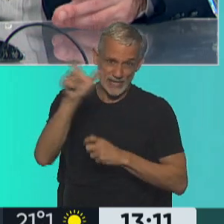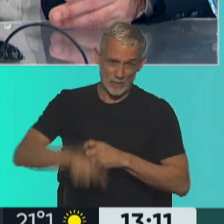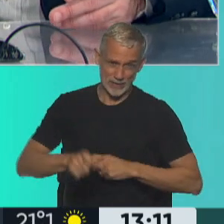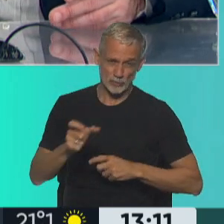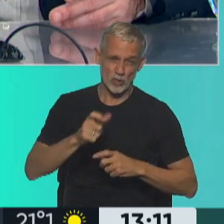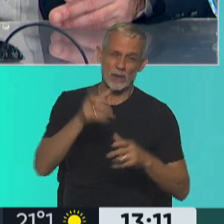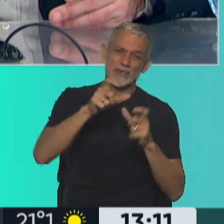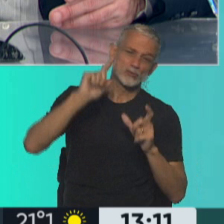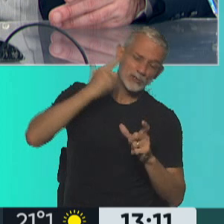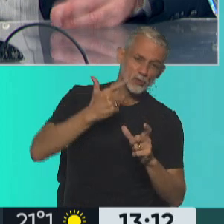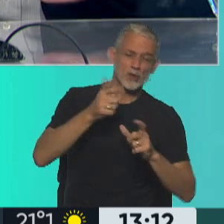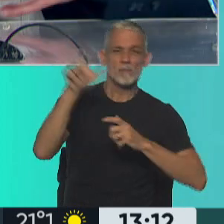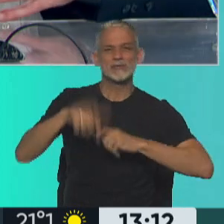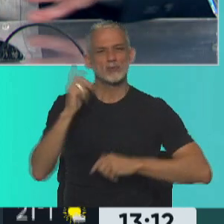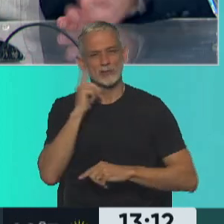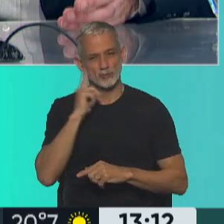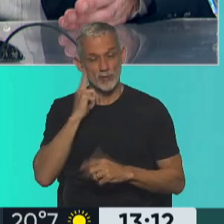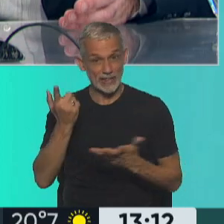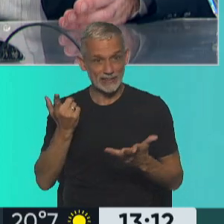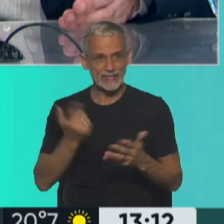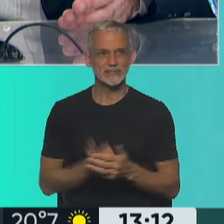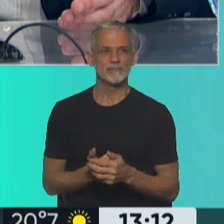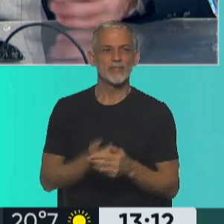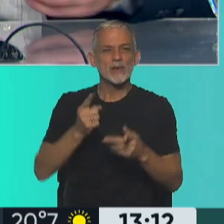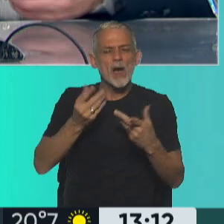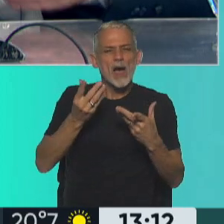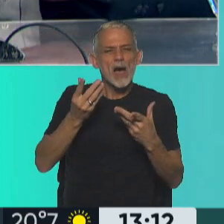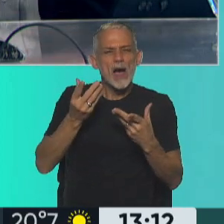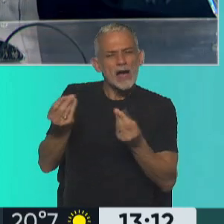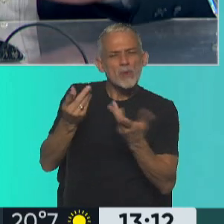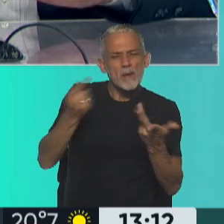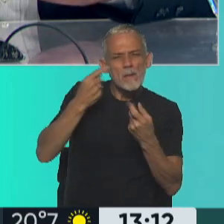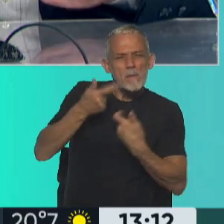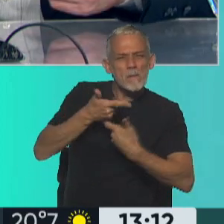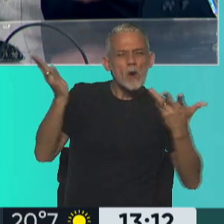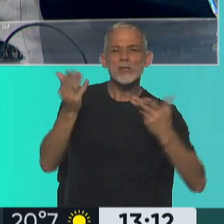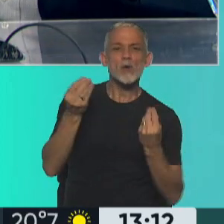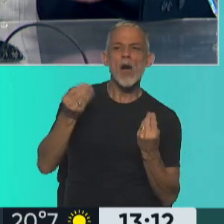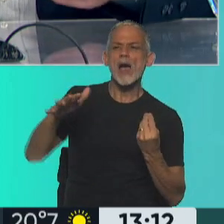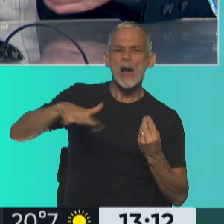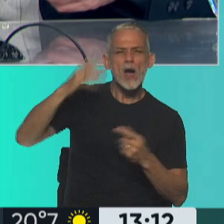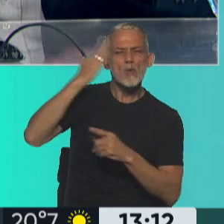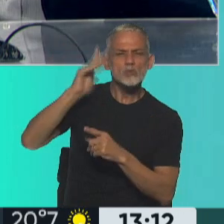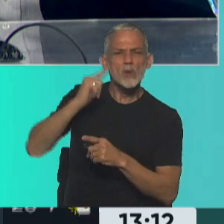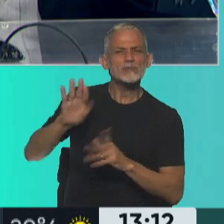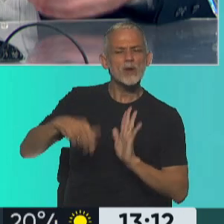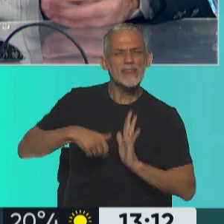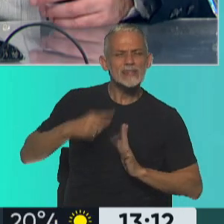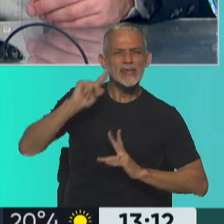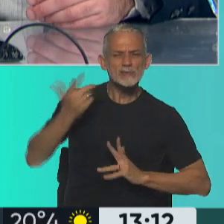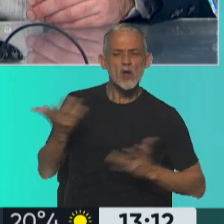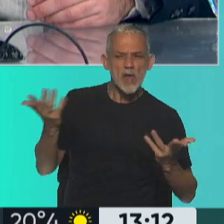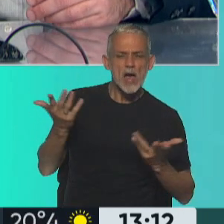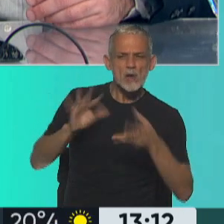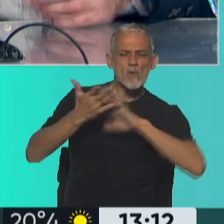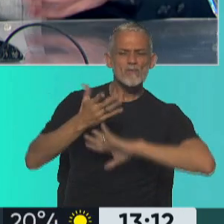personas sordas y para personas oyentes. Y que pueda ayudar a mostrar cómo es la cultura sorda, la identidad sorda, el vivir